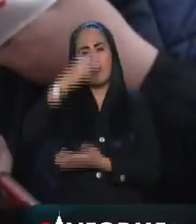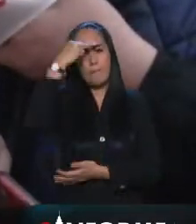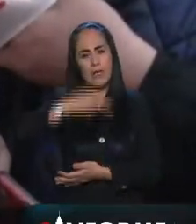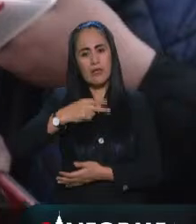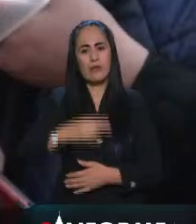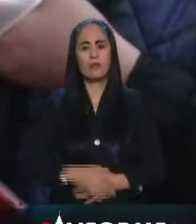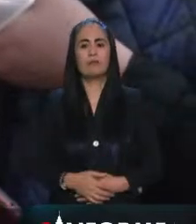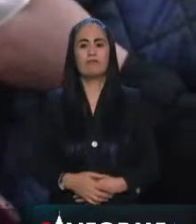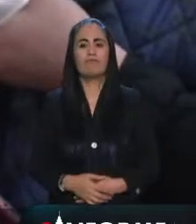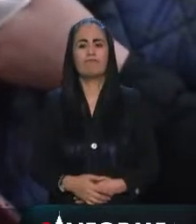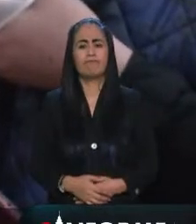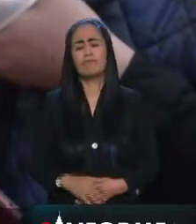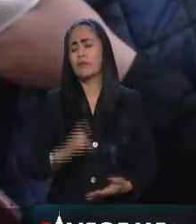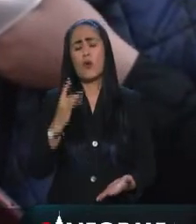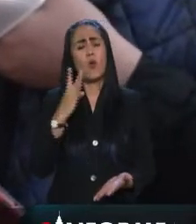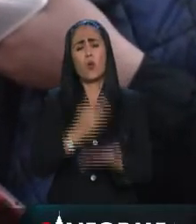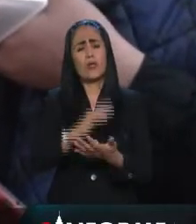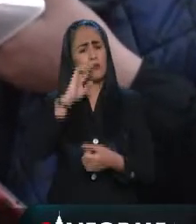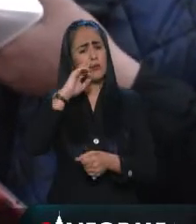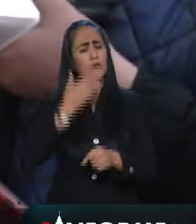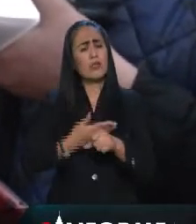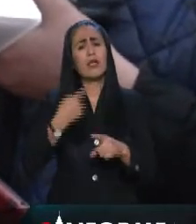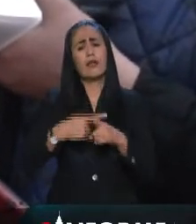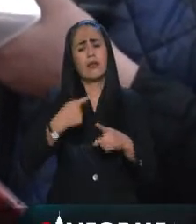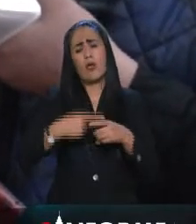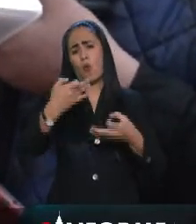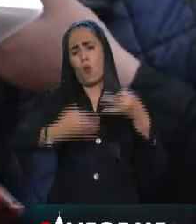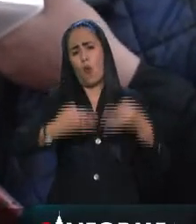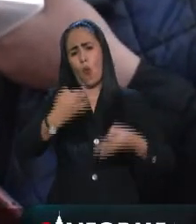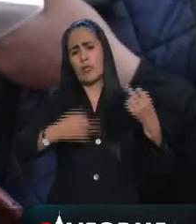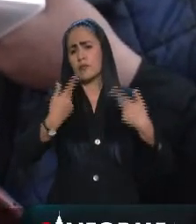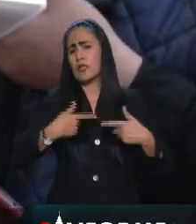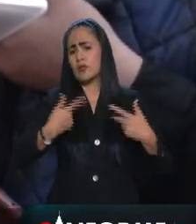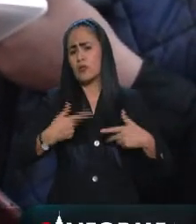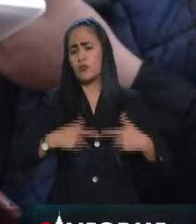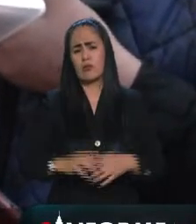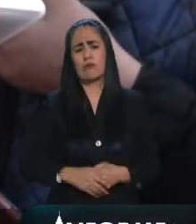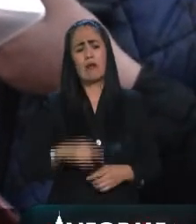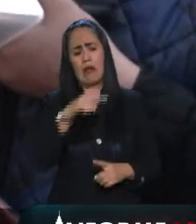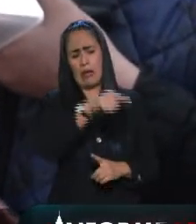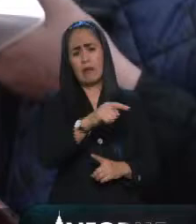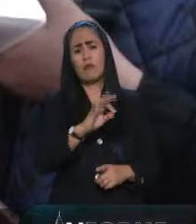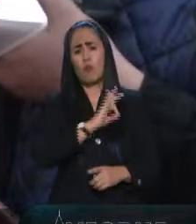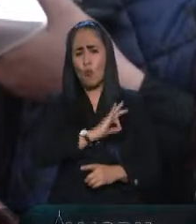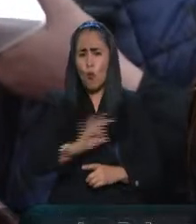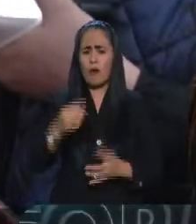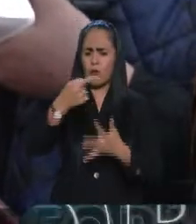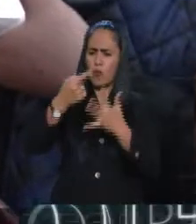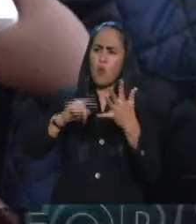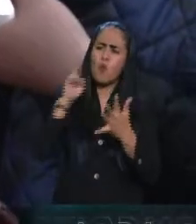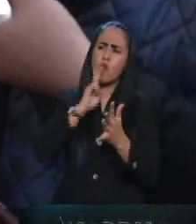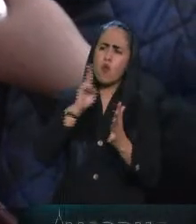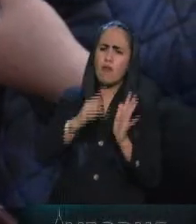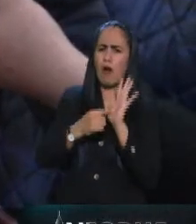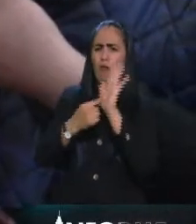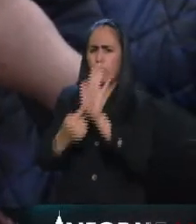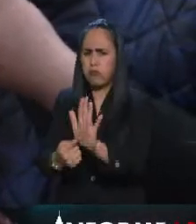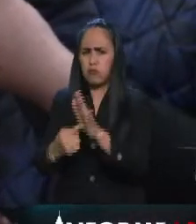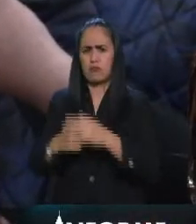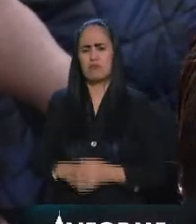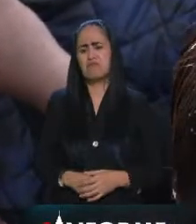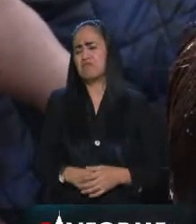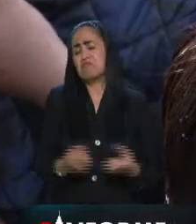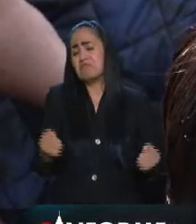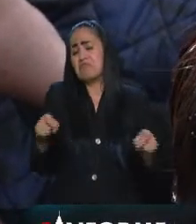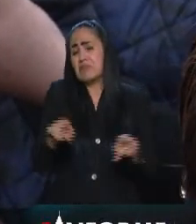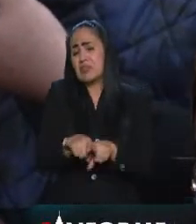que ver con el juez y como siempre en todos los casos que se haga justicia y que la persona tenga derecho a defenderse como en cualquier caso y en este caso